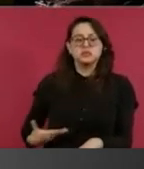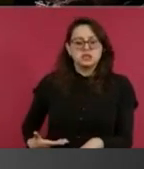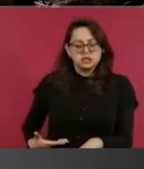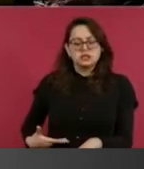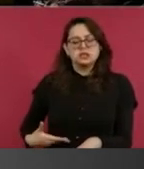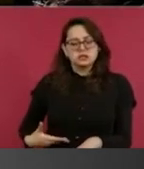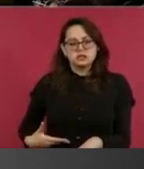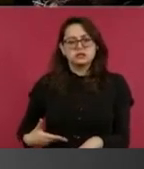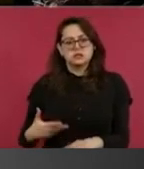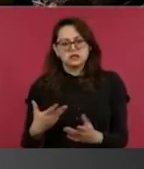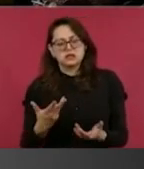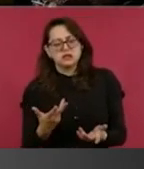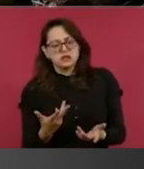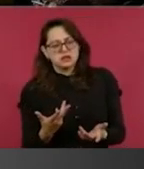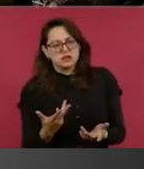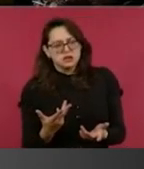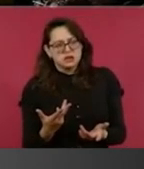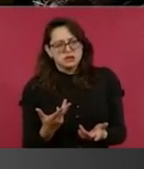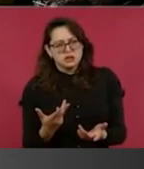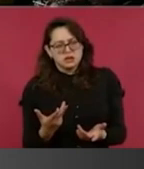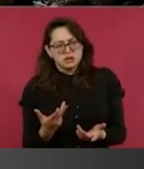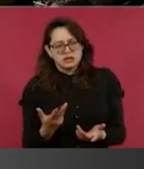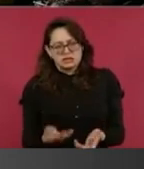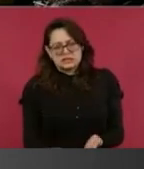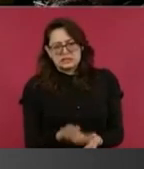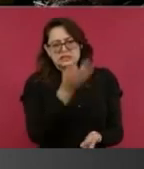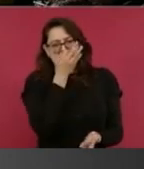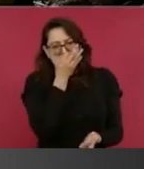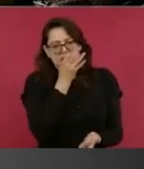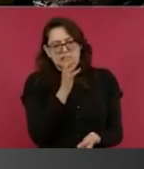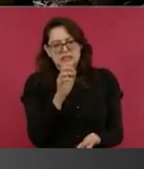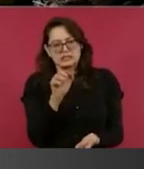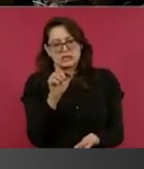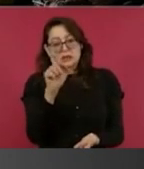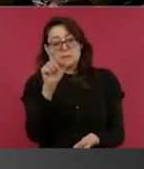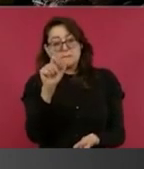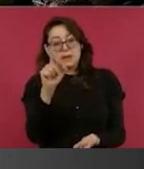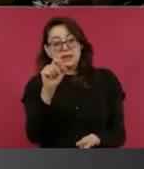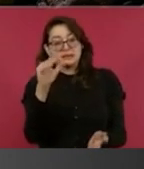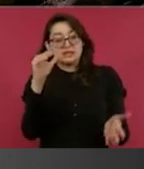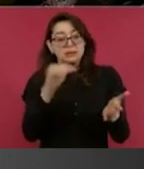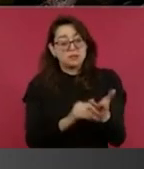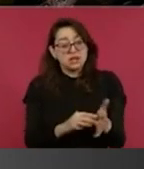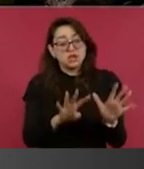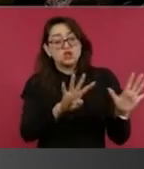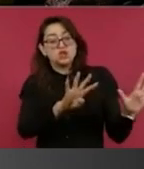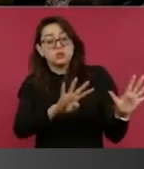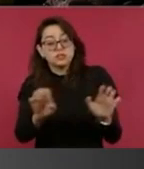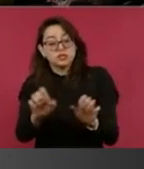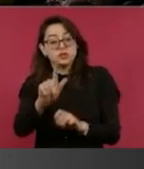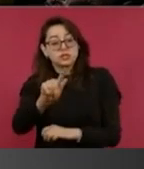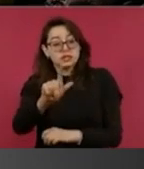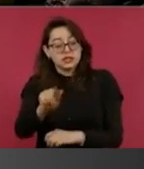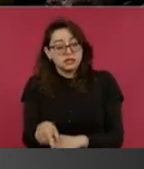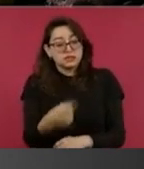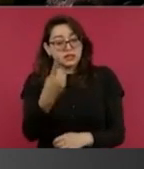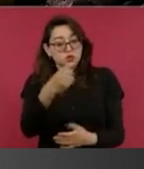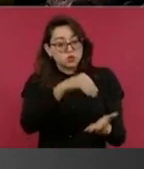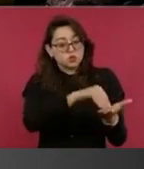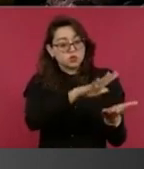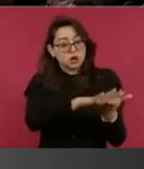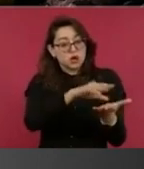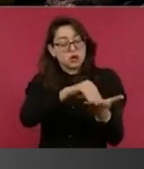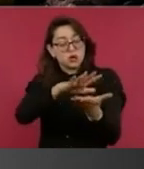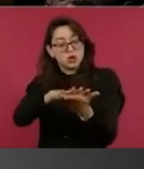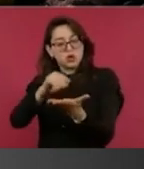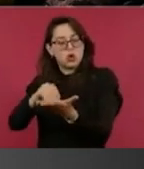Así es, estamos ya llegando a la cantidad de 20 mil 971 registros y el día